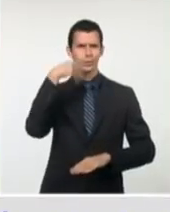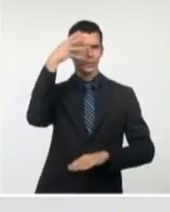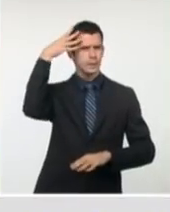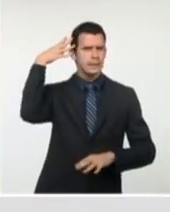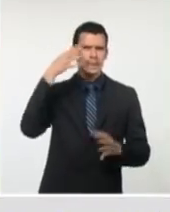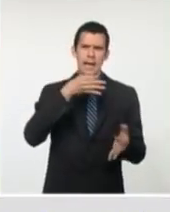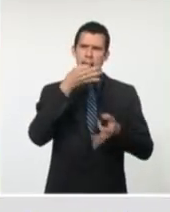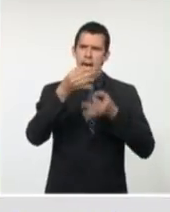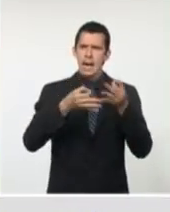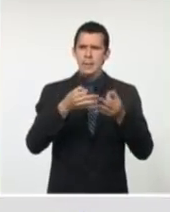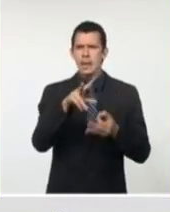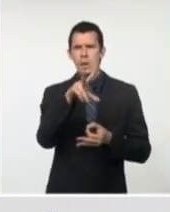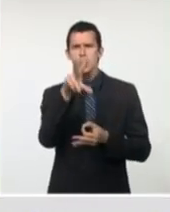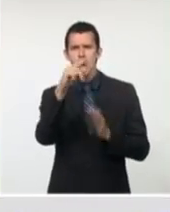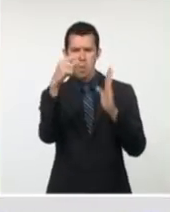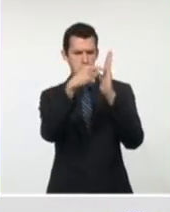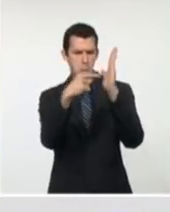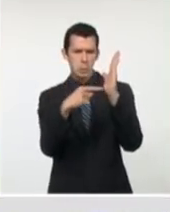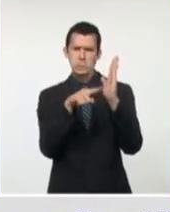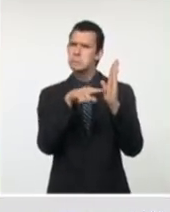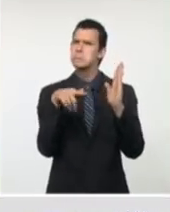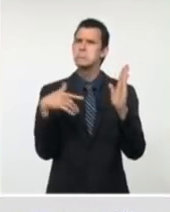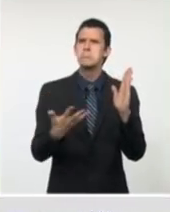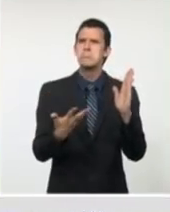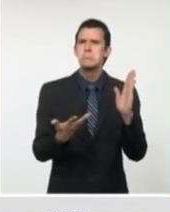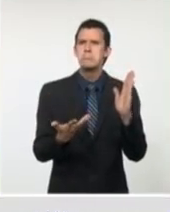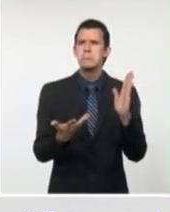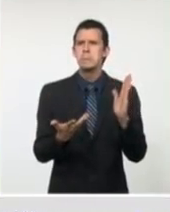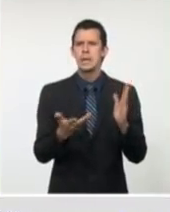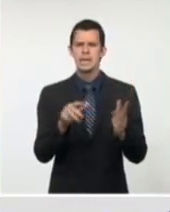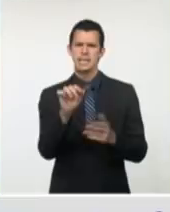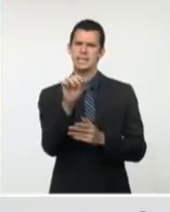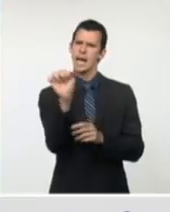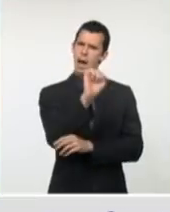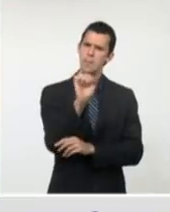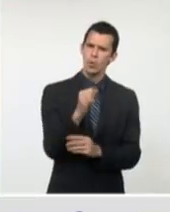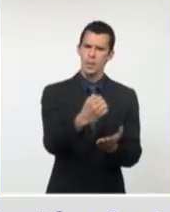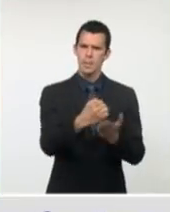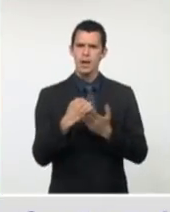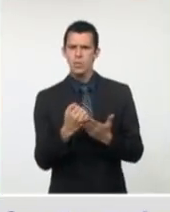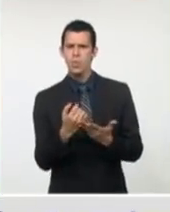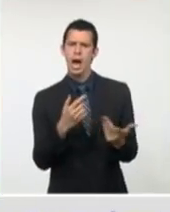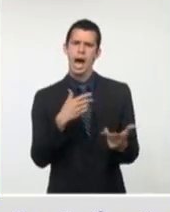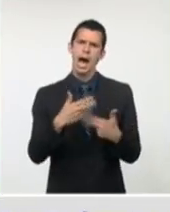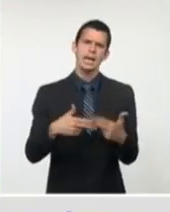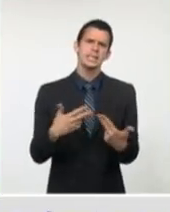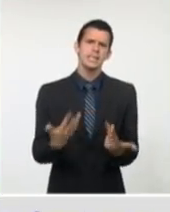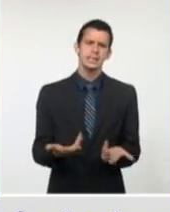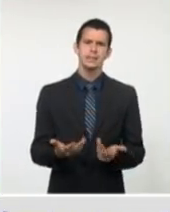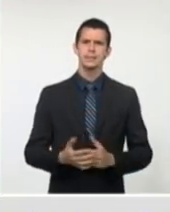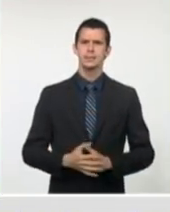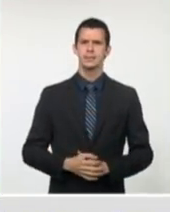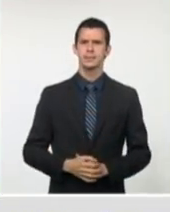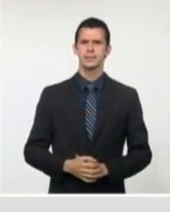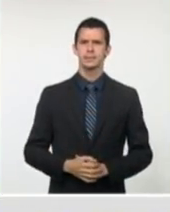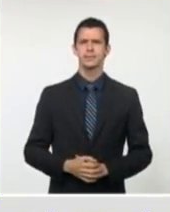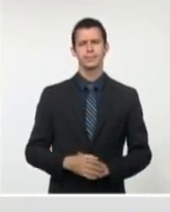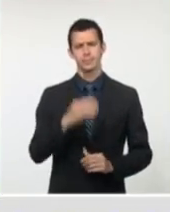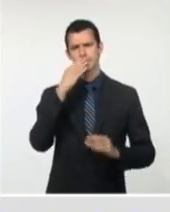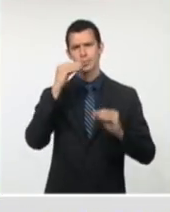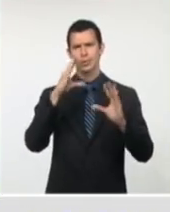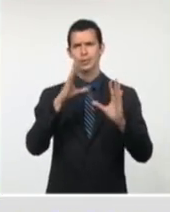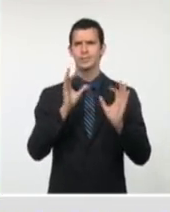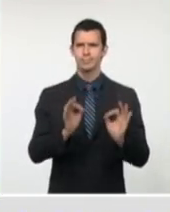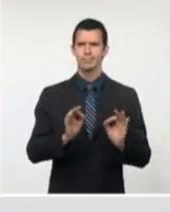estas nuevas medidas y qué particularidades tiene el área de transporte en estos temas? Sí, buenos días. Como bien explicó el profe